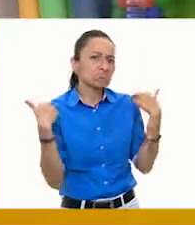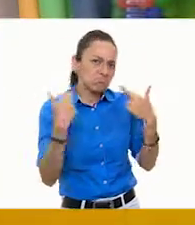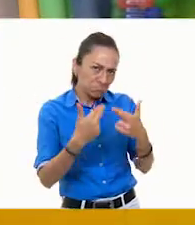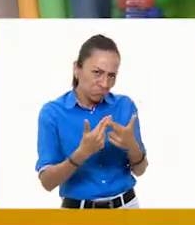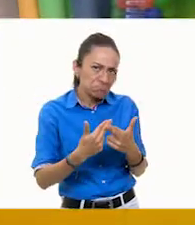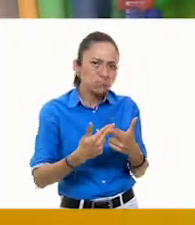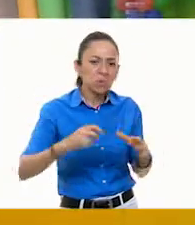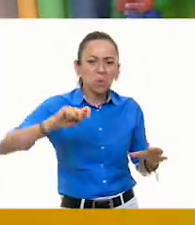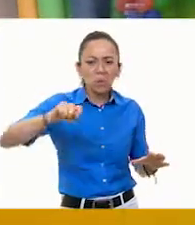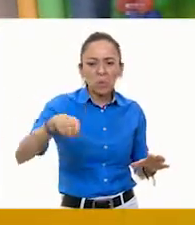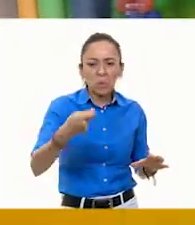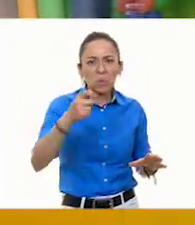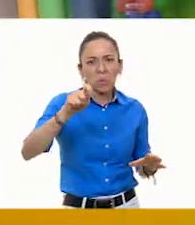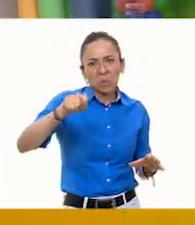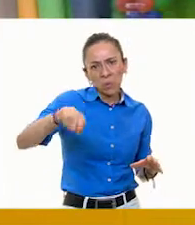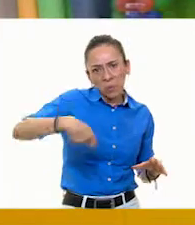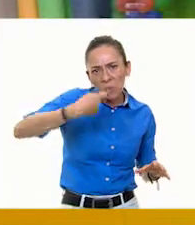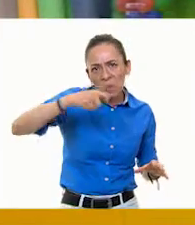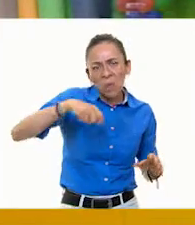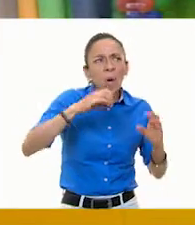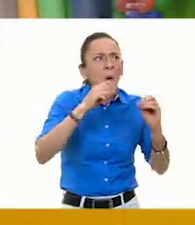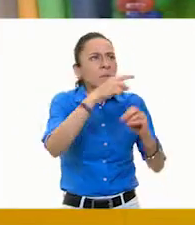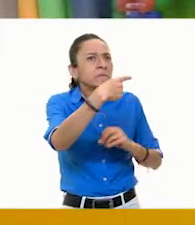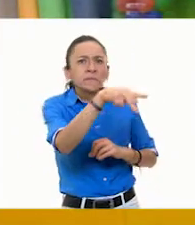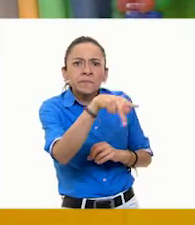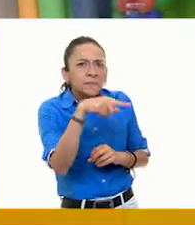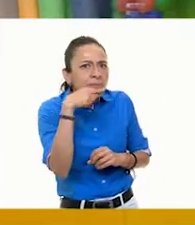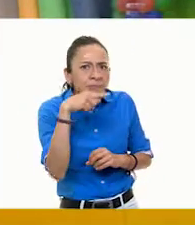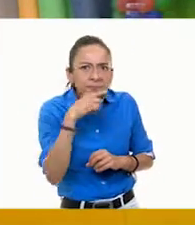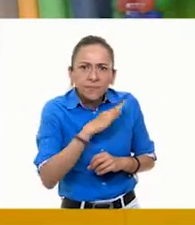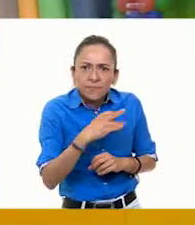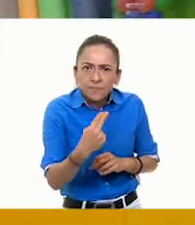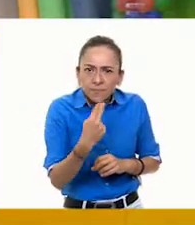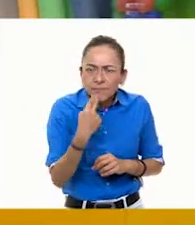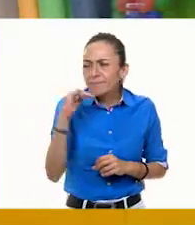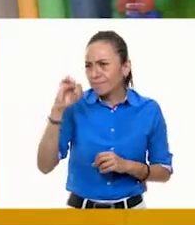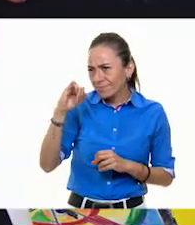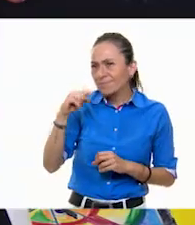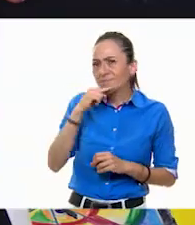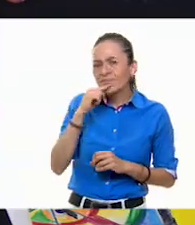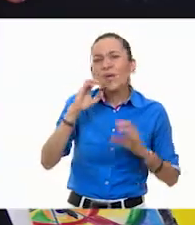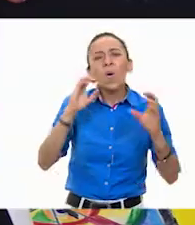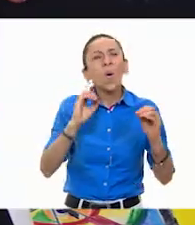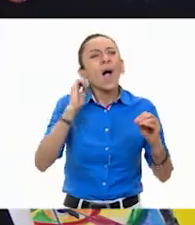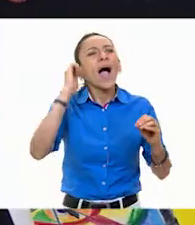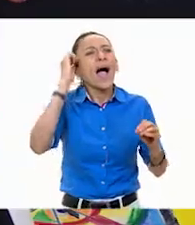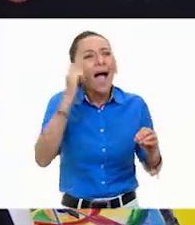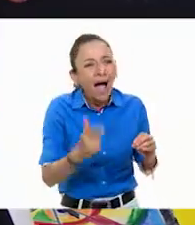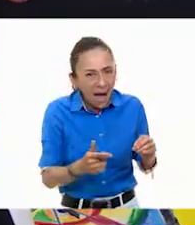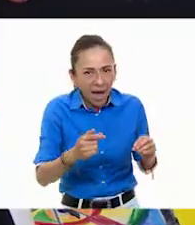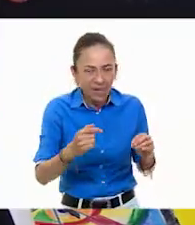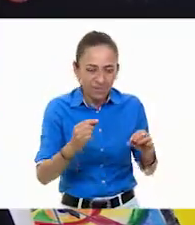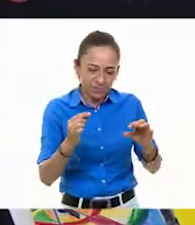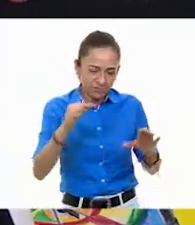cuchara. Ustedes pueden hacer con un lápiz. Con un lápiz. Sí, o con algo que pueda raspar a la plastilina. Creo, sí, ustedes ya lo han hecho en alguna